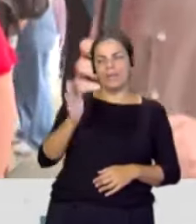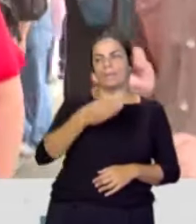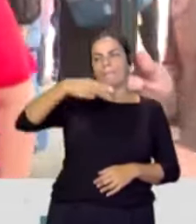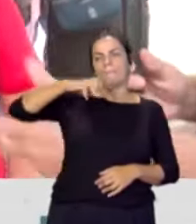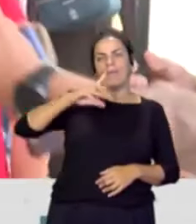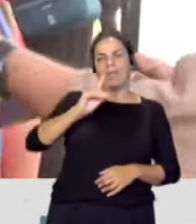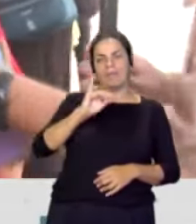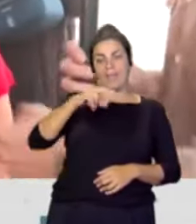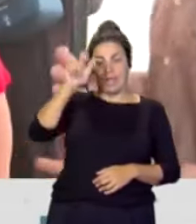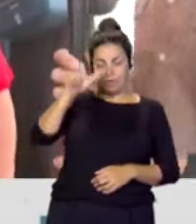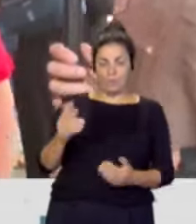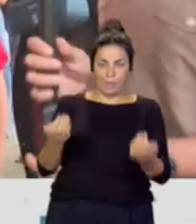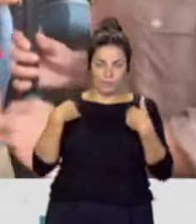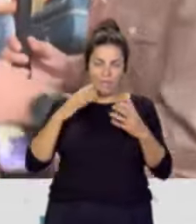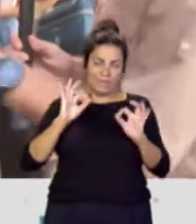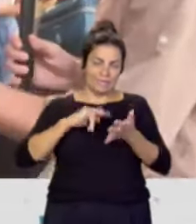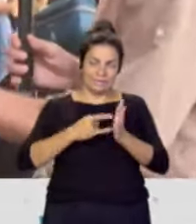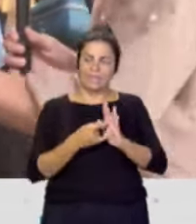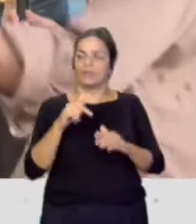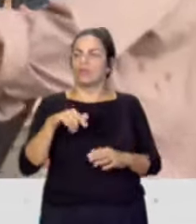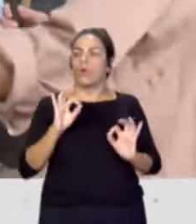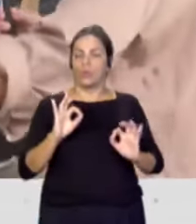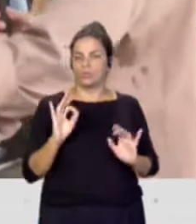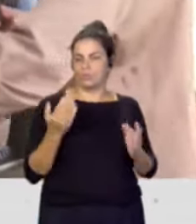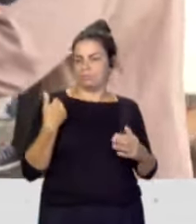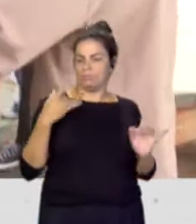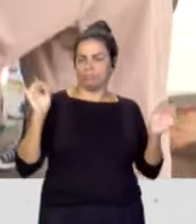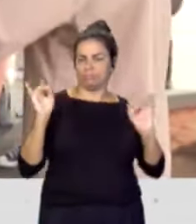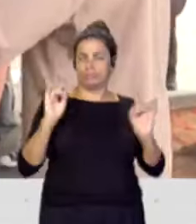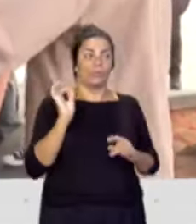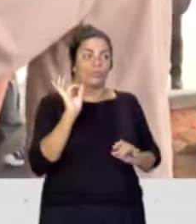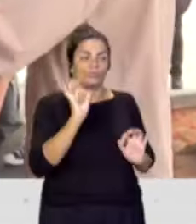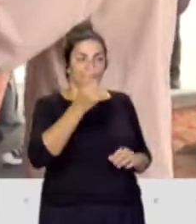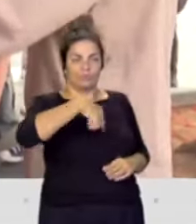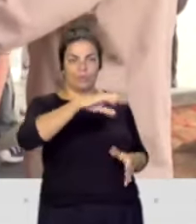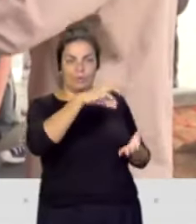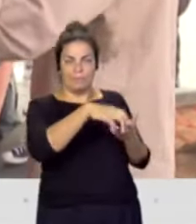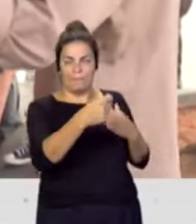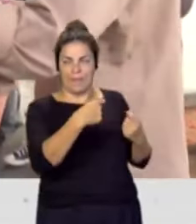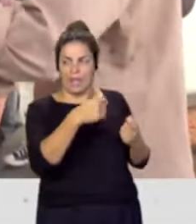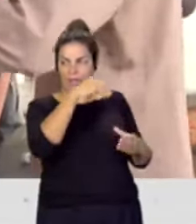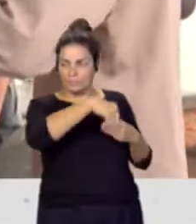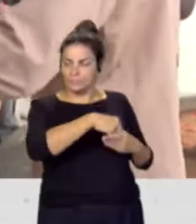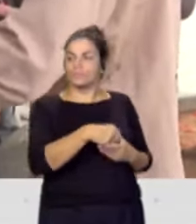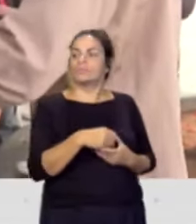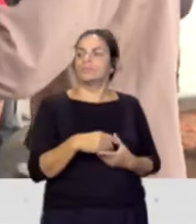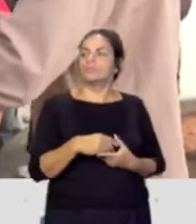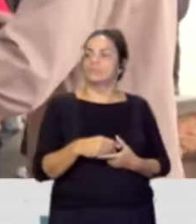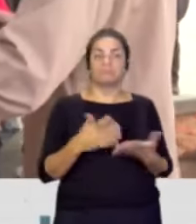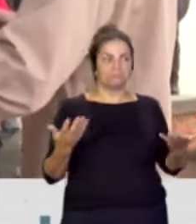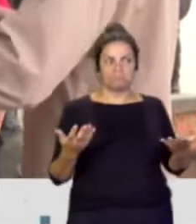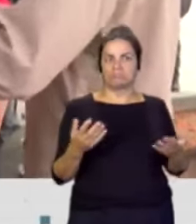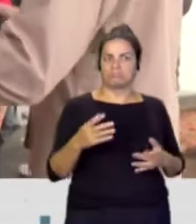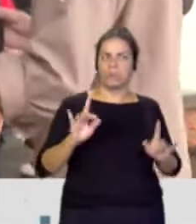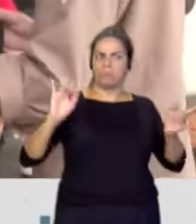técnicas que está aquí, pues mostrando, acaba de sonar, hemos estado dentro del mercado, Juani, y la verdad es que todo el